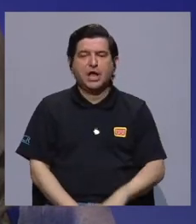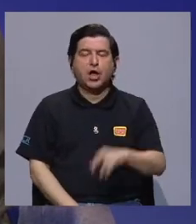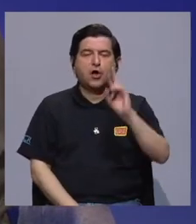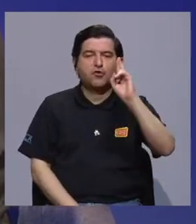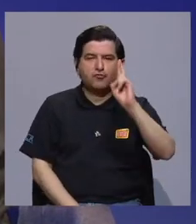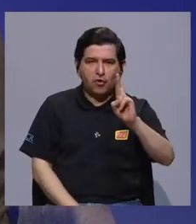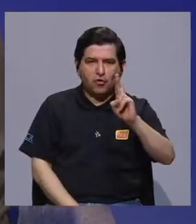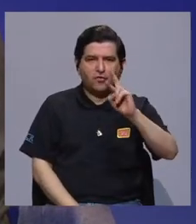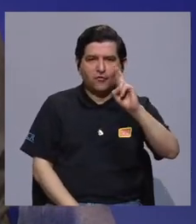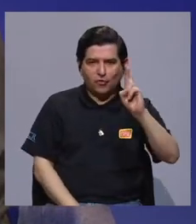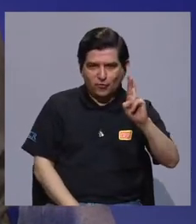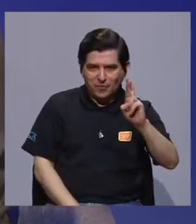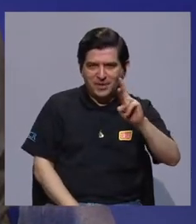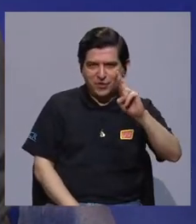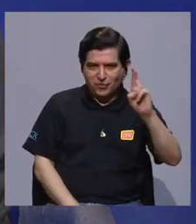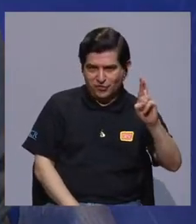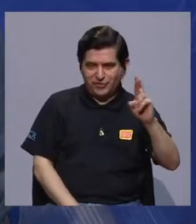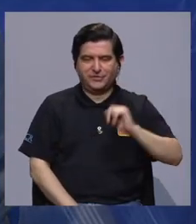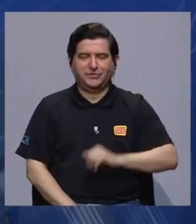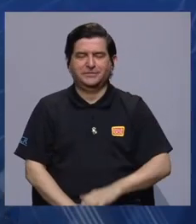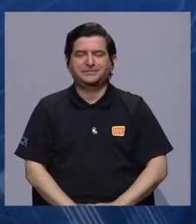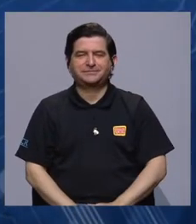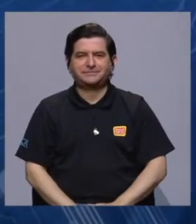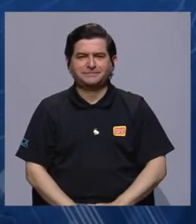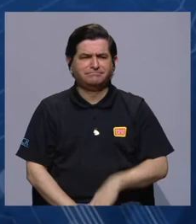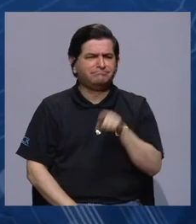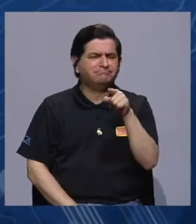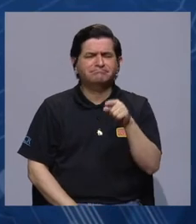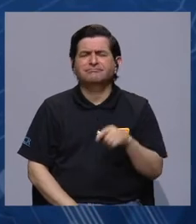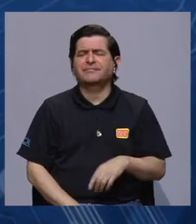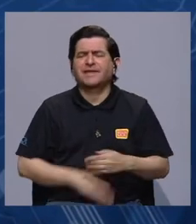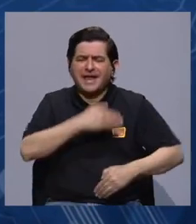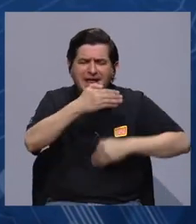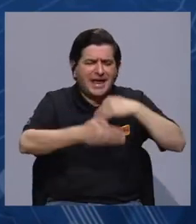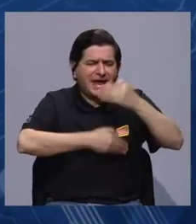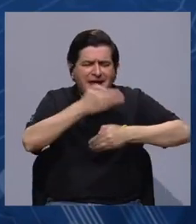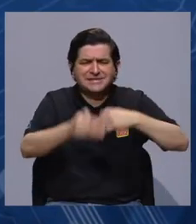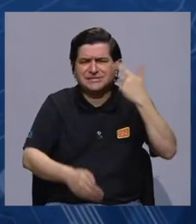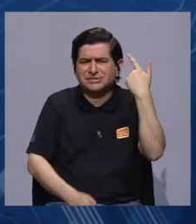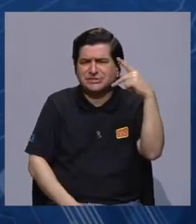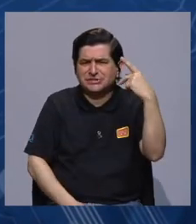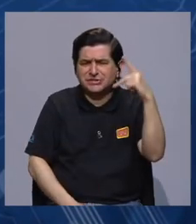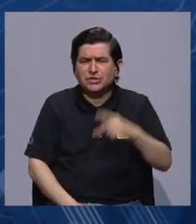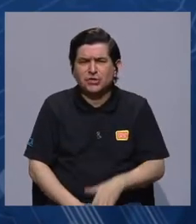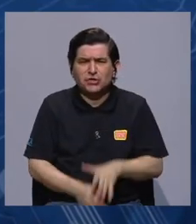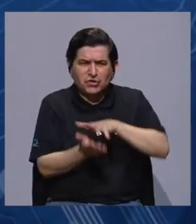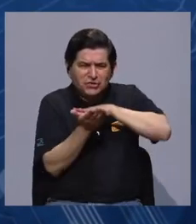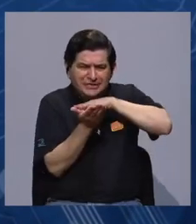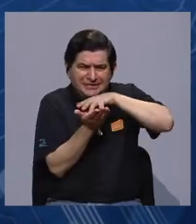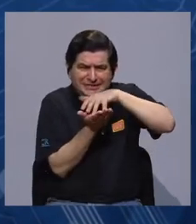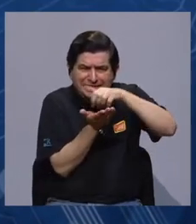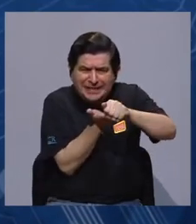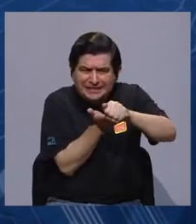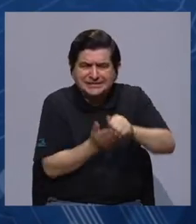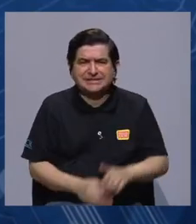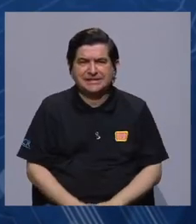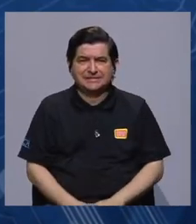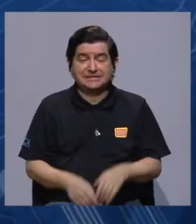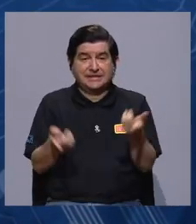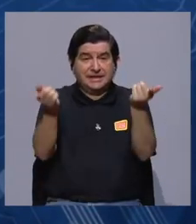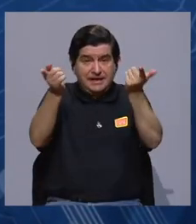Rodolfo Romero Redondo sobre la gestión de riesgos de desastres